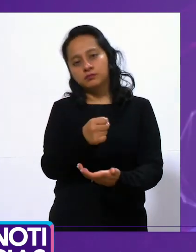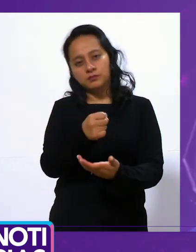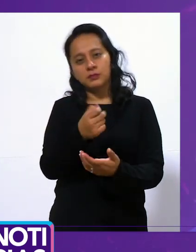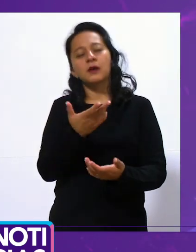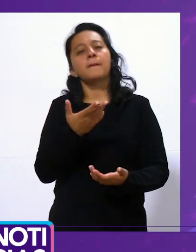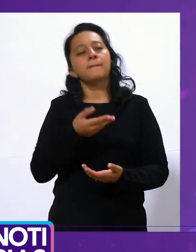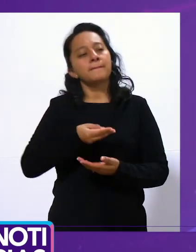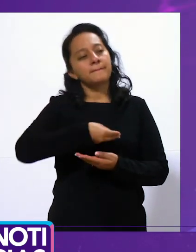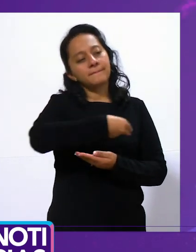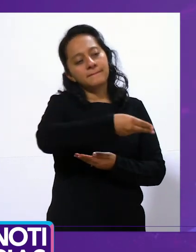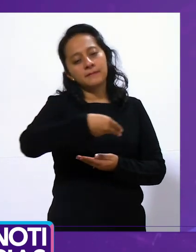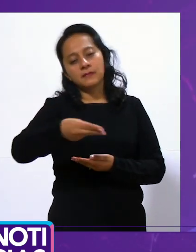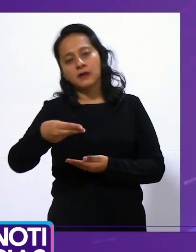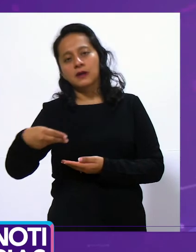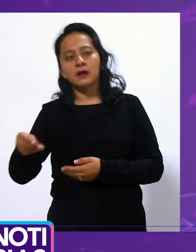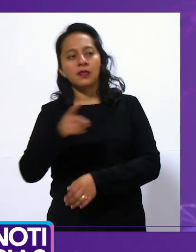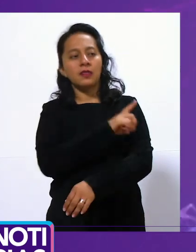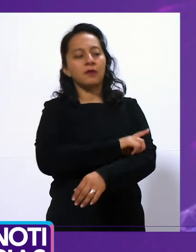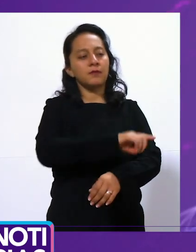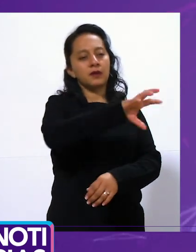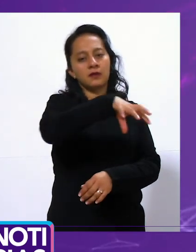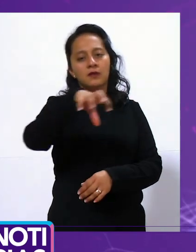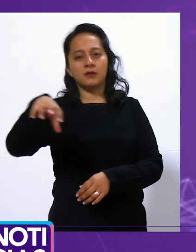RTQ, Viviana Ávila.